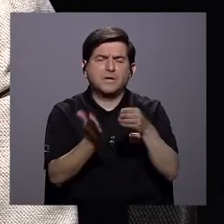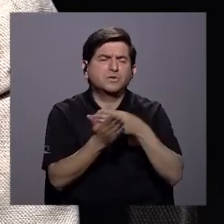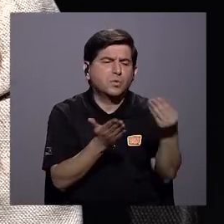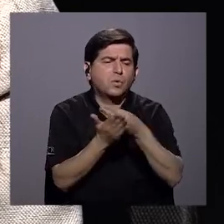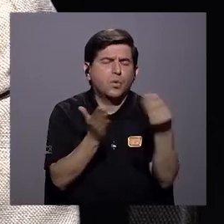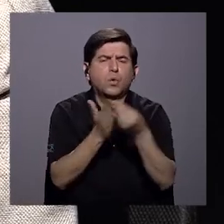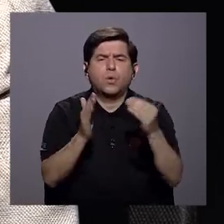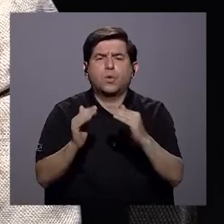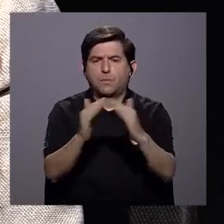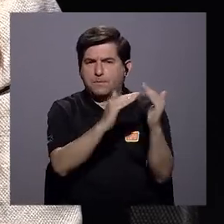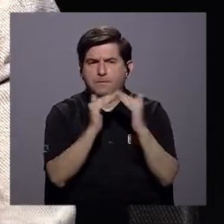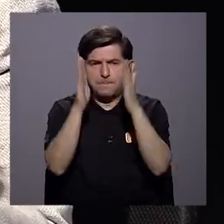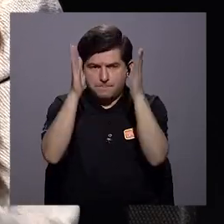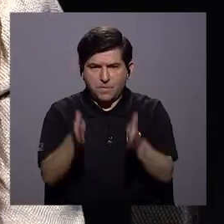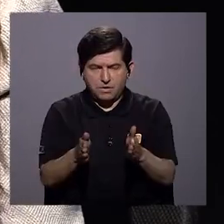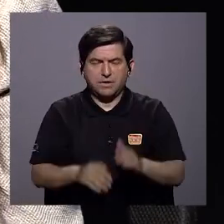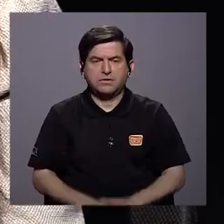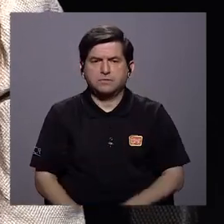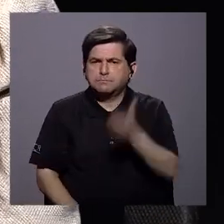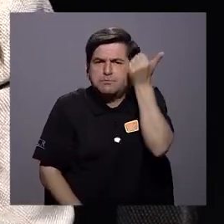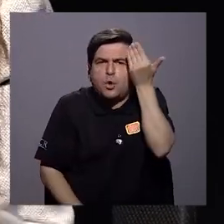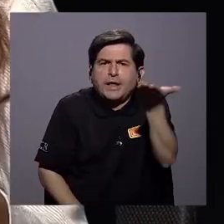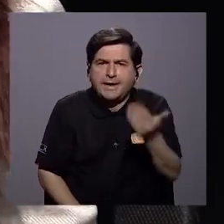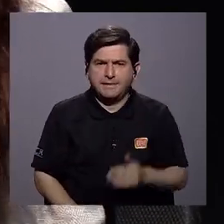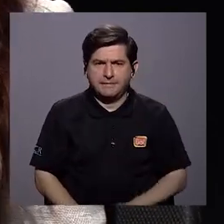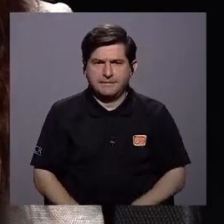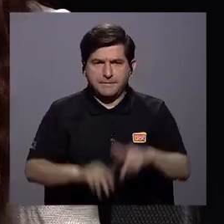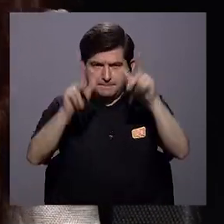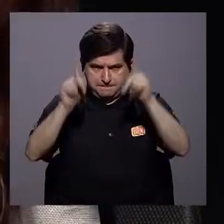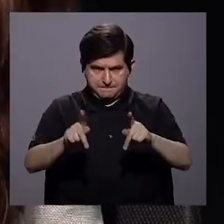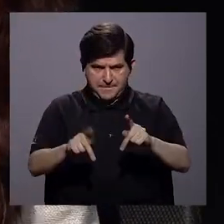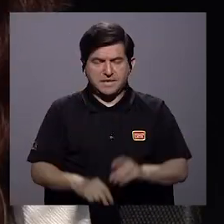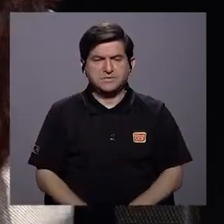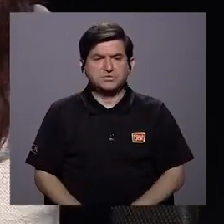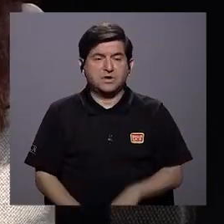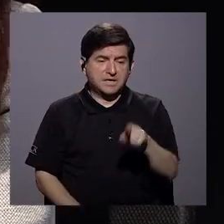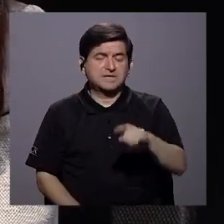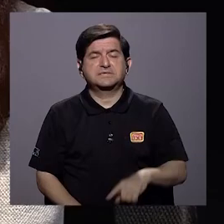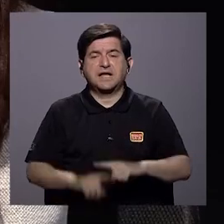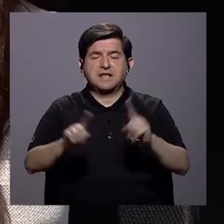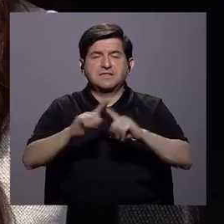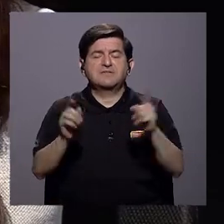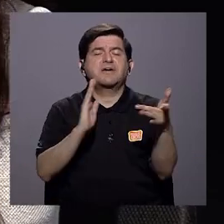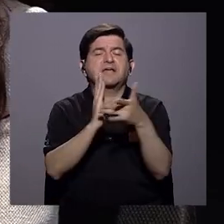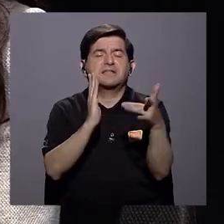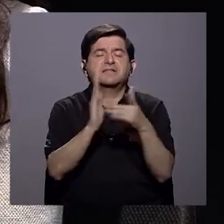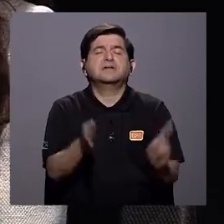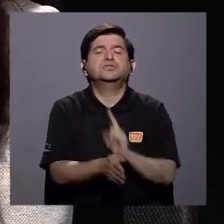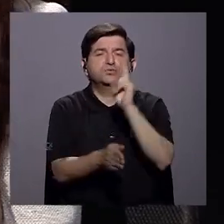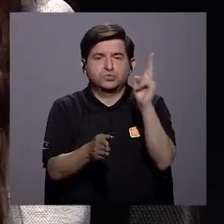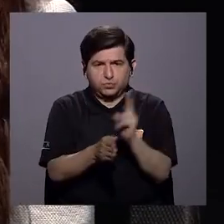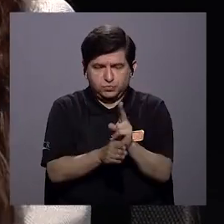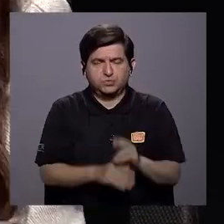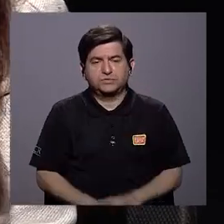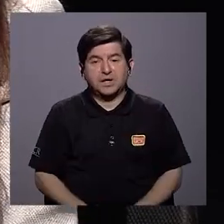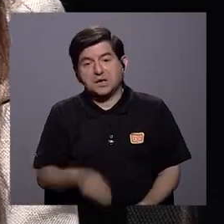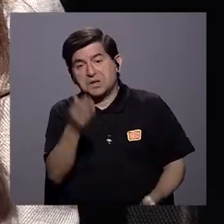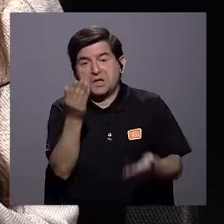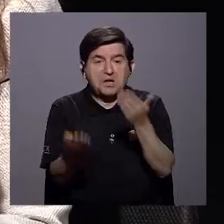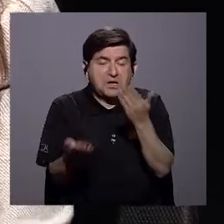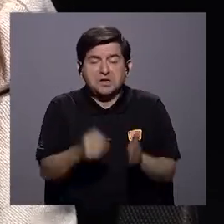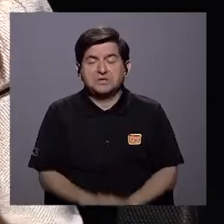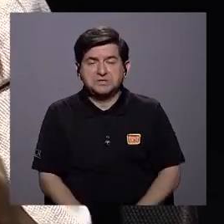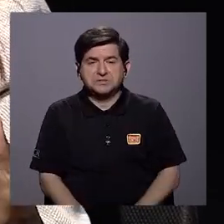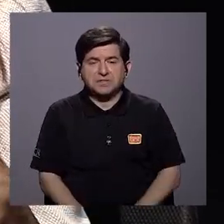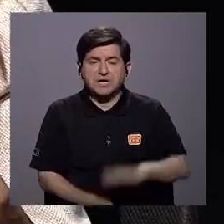consumo de la población. ¿Por qué está cambiando? Porque la gente cada vez más usa plataformas, usa la tecnología y de repente